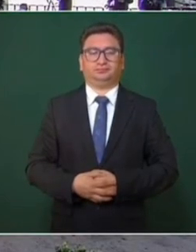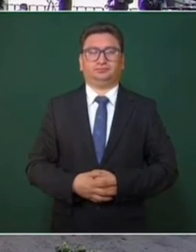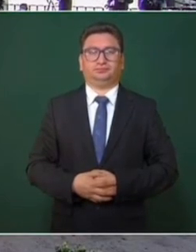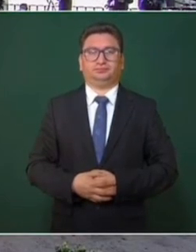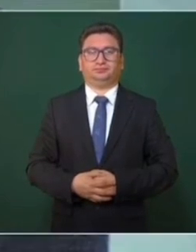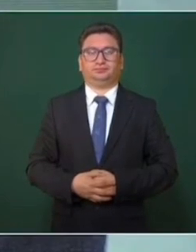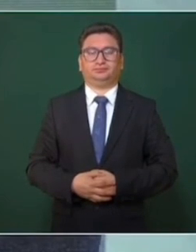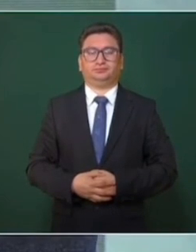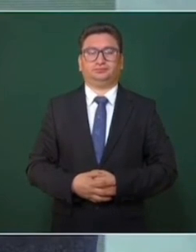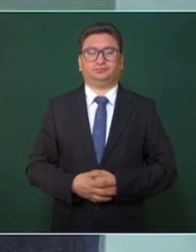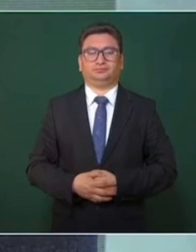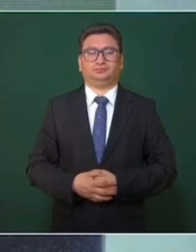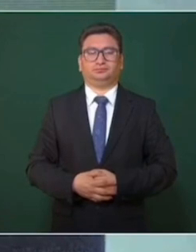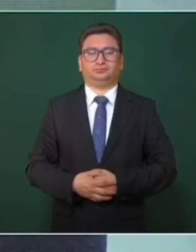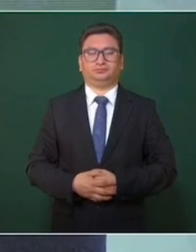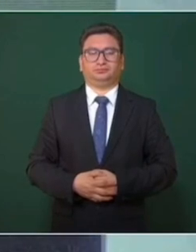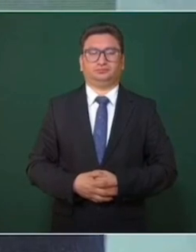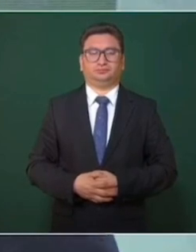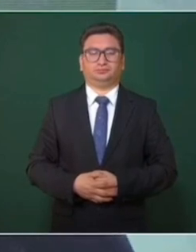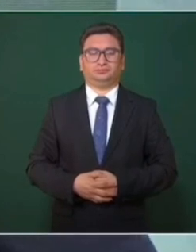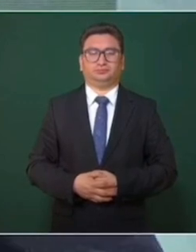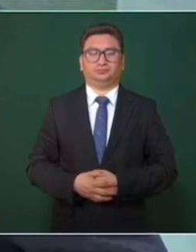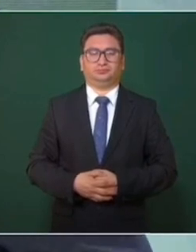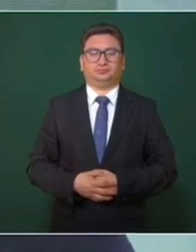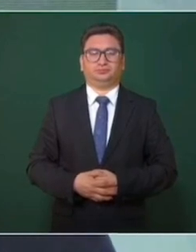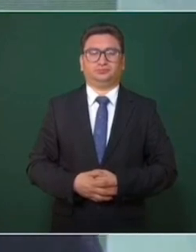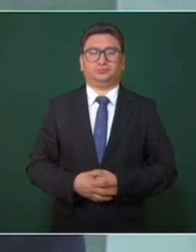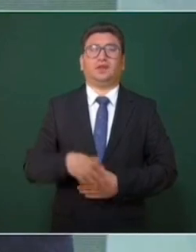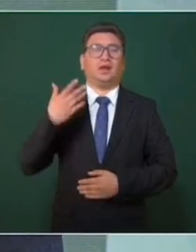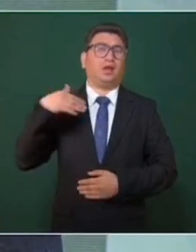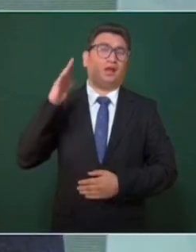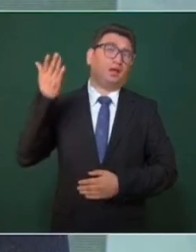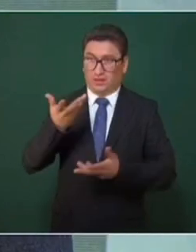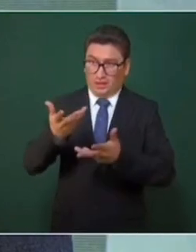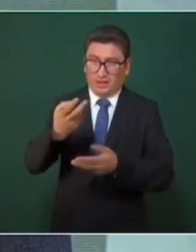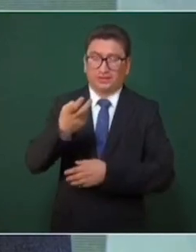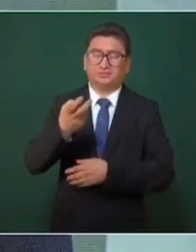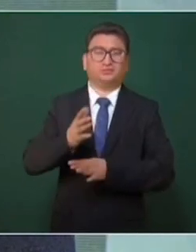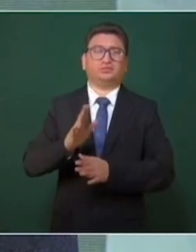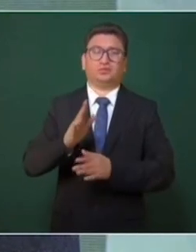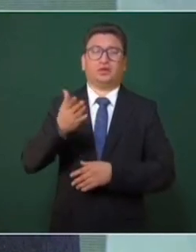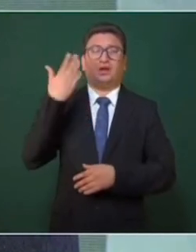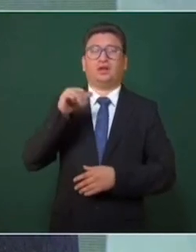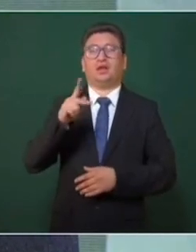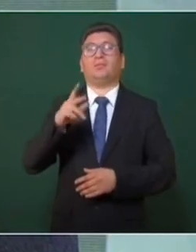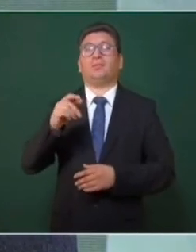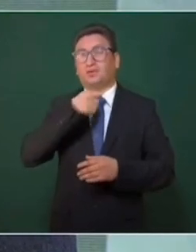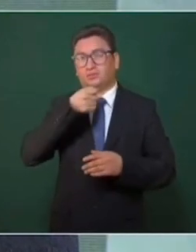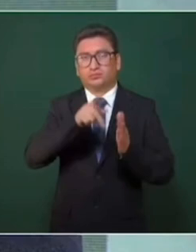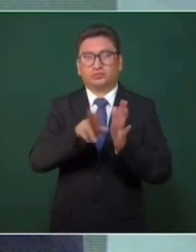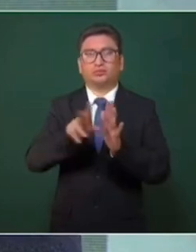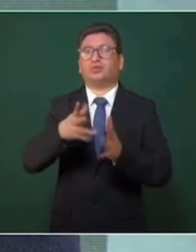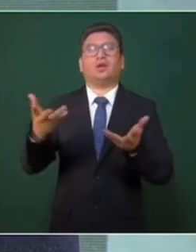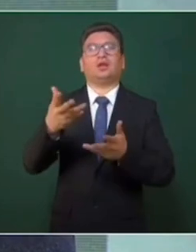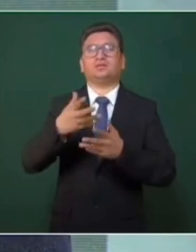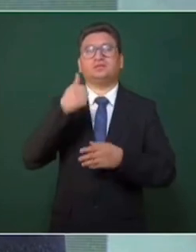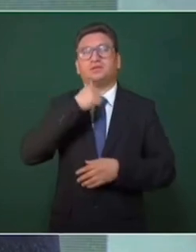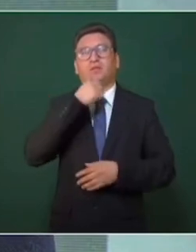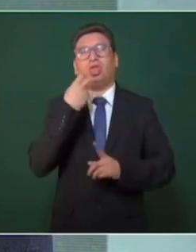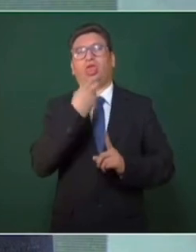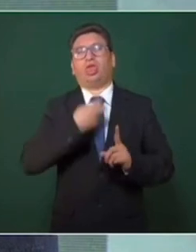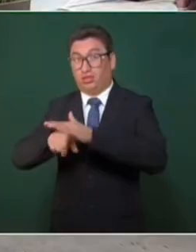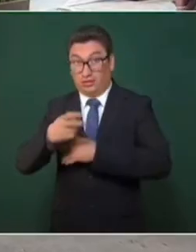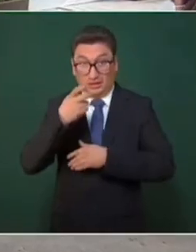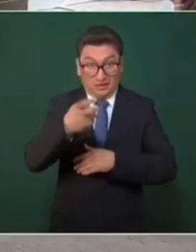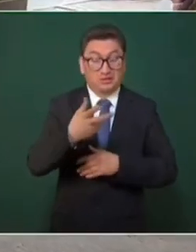haciendo lo que se hacía de tiempo atrás, lo que hacía el AMPA del periodismo, ¿no? La máxima de que la calumnia, cuando no